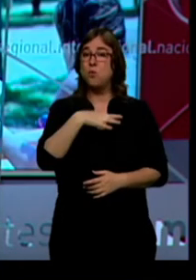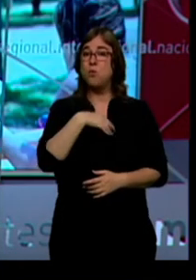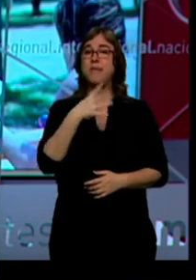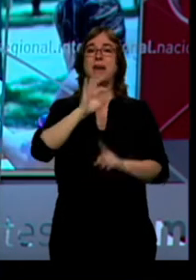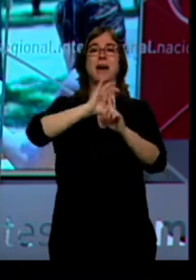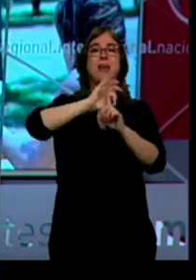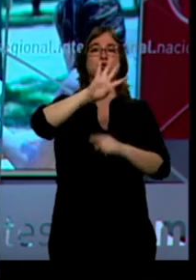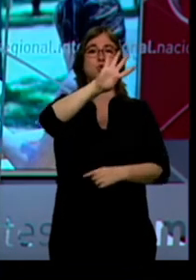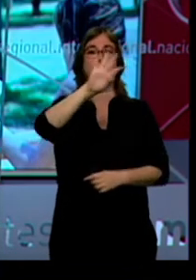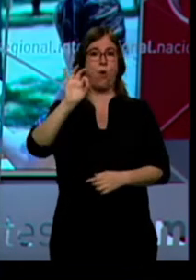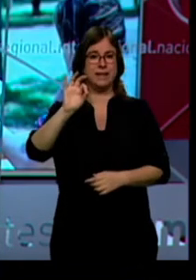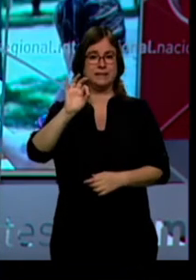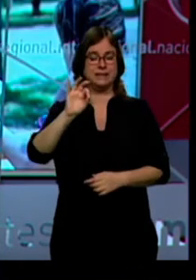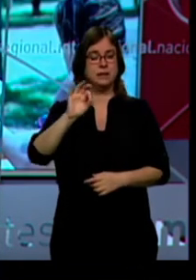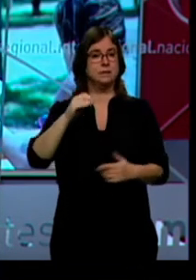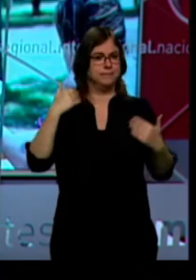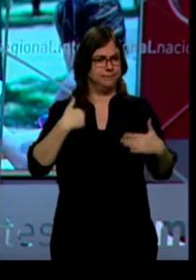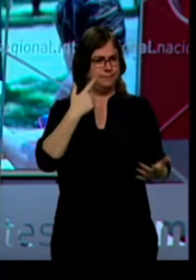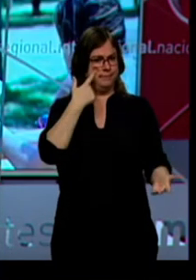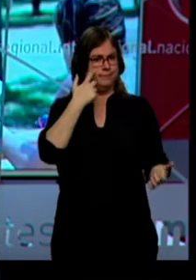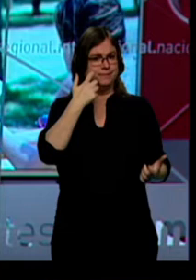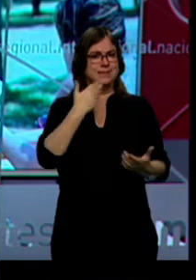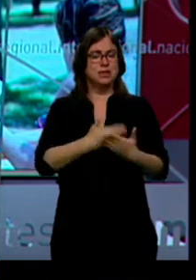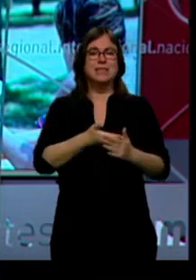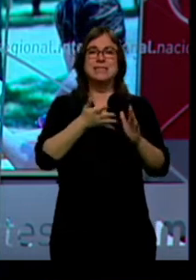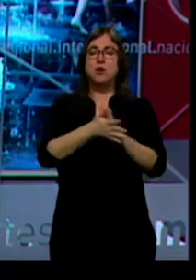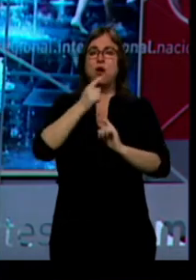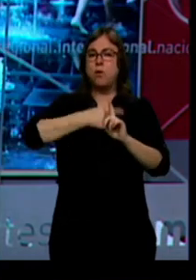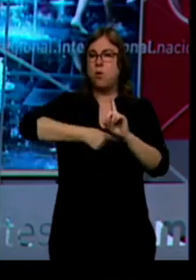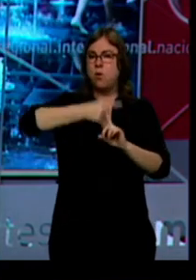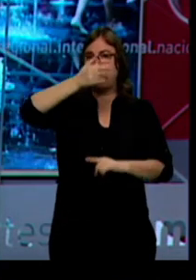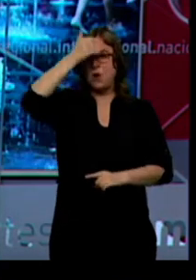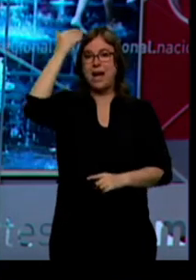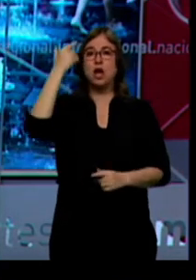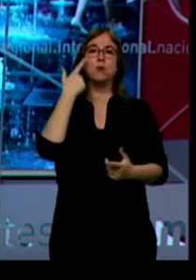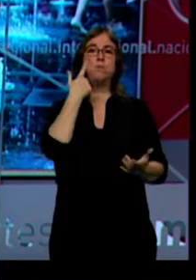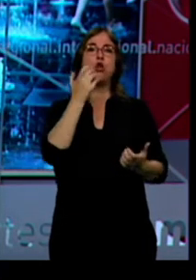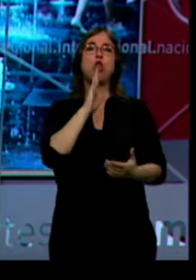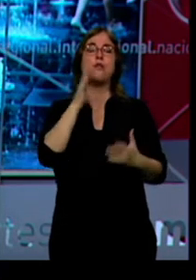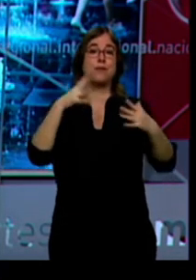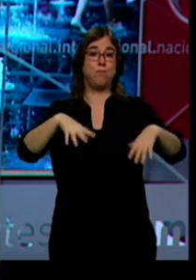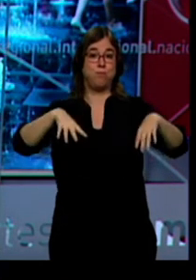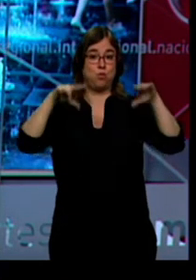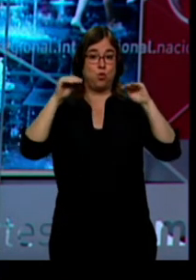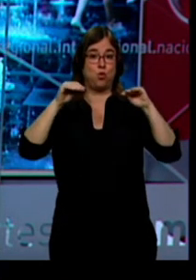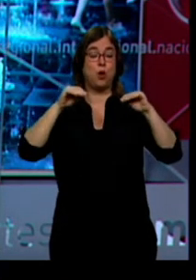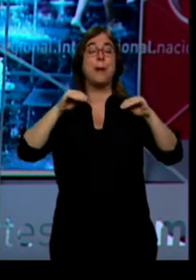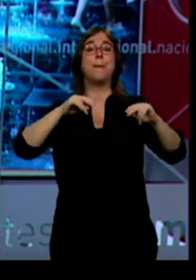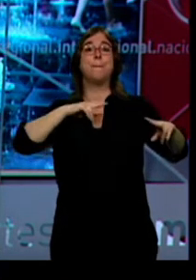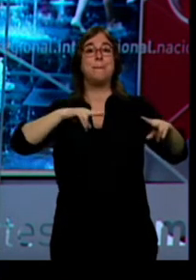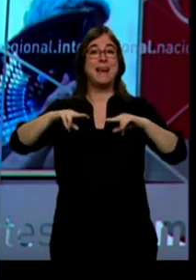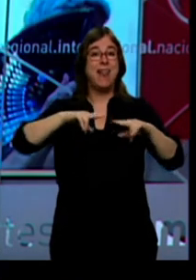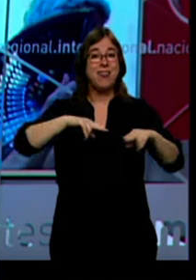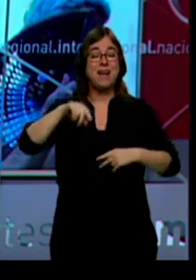Muy significativo de lo que está suponiendo esta ola de calor en Castilla y León es el ejemplo de Burgos. En Miranda de Ebro superaron ayer los 37